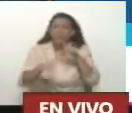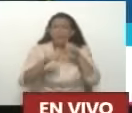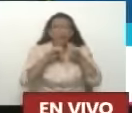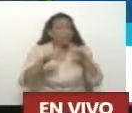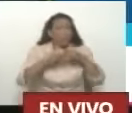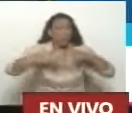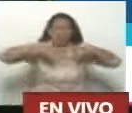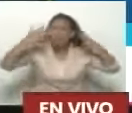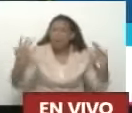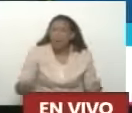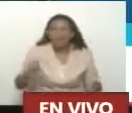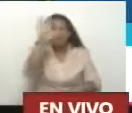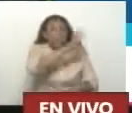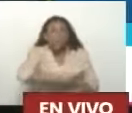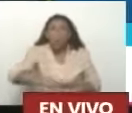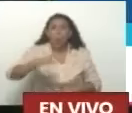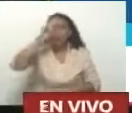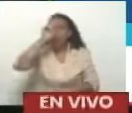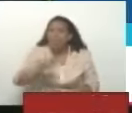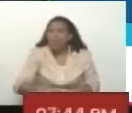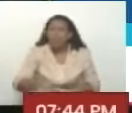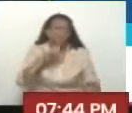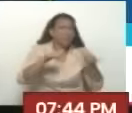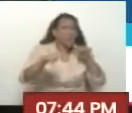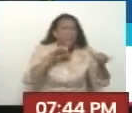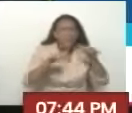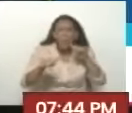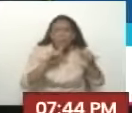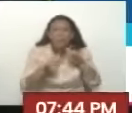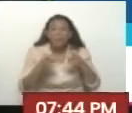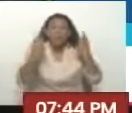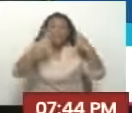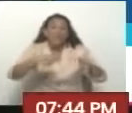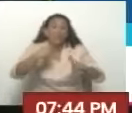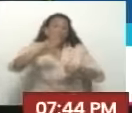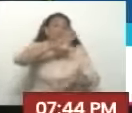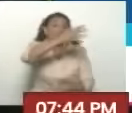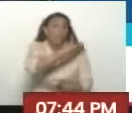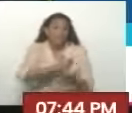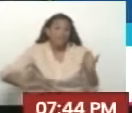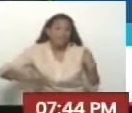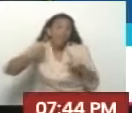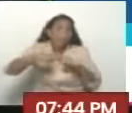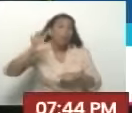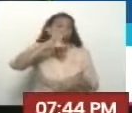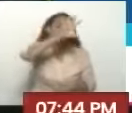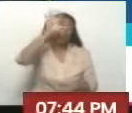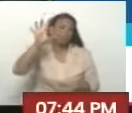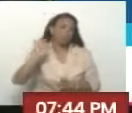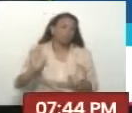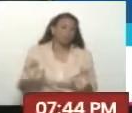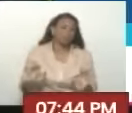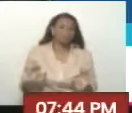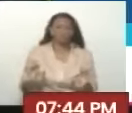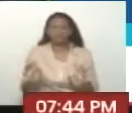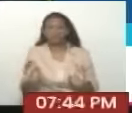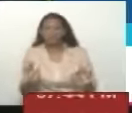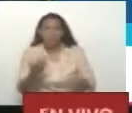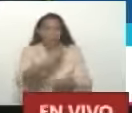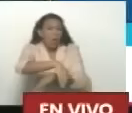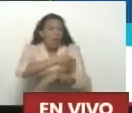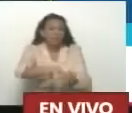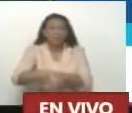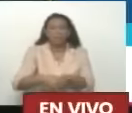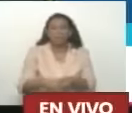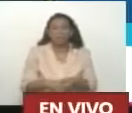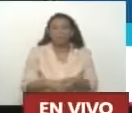noticia Principal De todos Los medios Portales De redes De la prensa Llamada